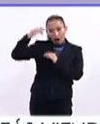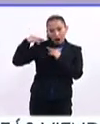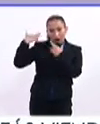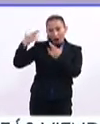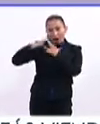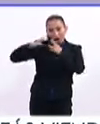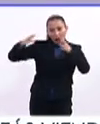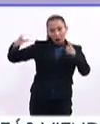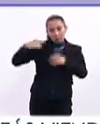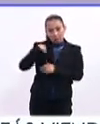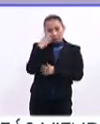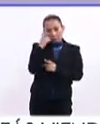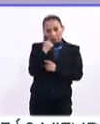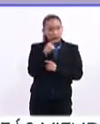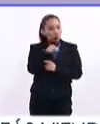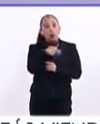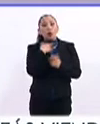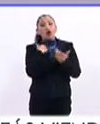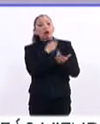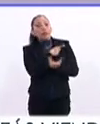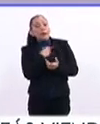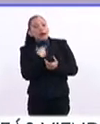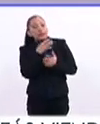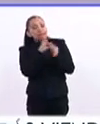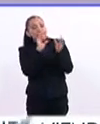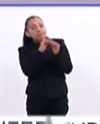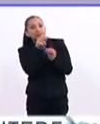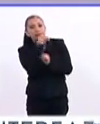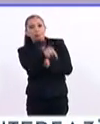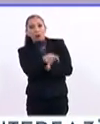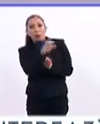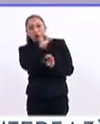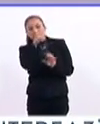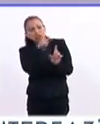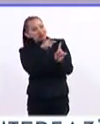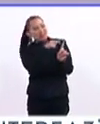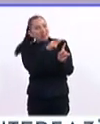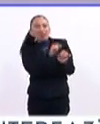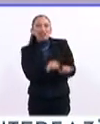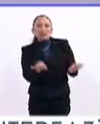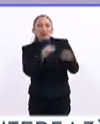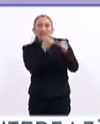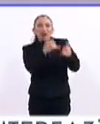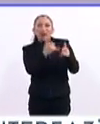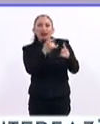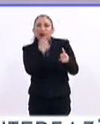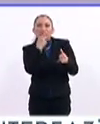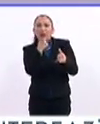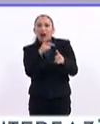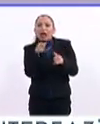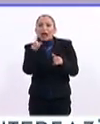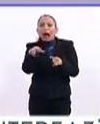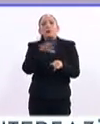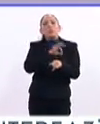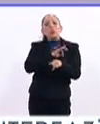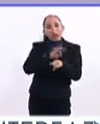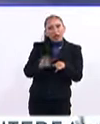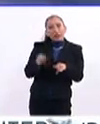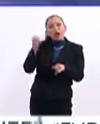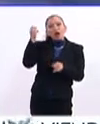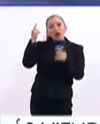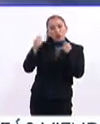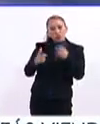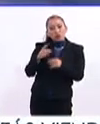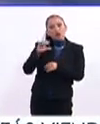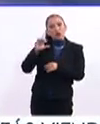importante que hagamos el énfasis en otras cosas. O sea, en hablar claramente, hay más posibilidades para algunos,